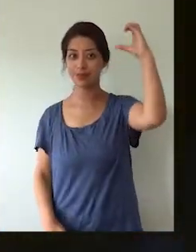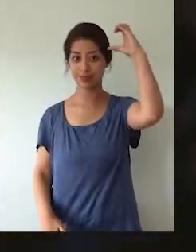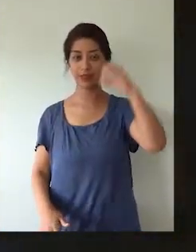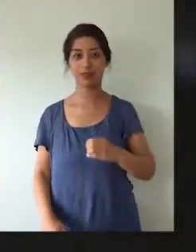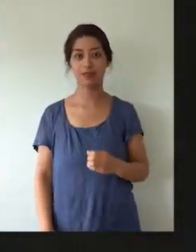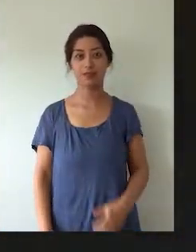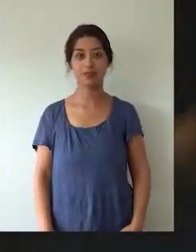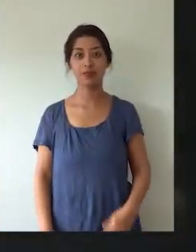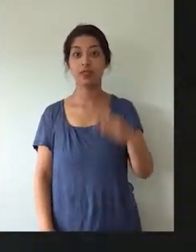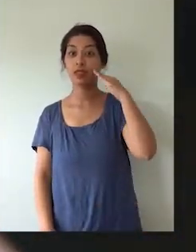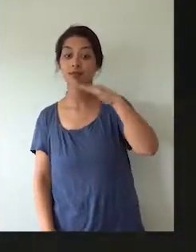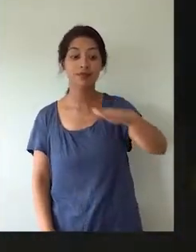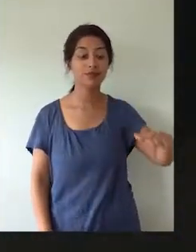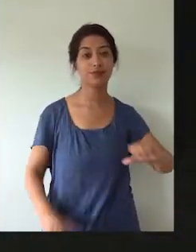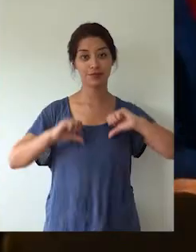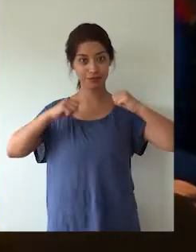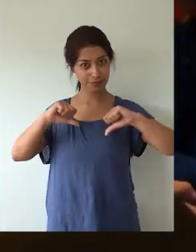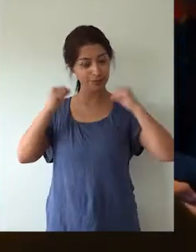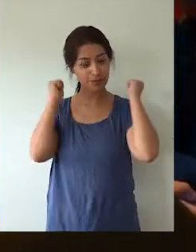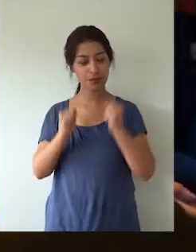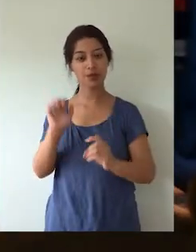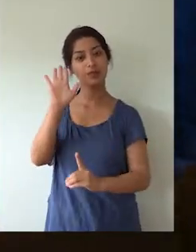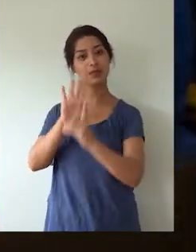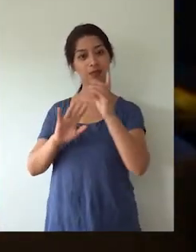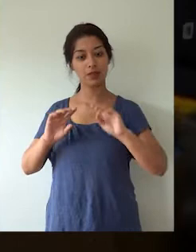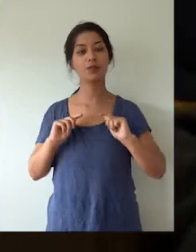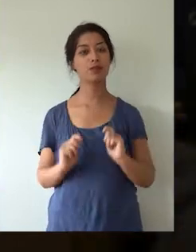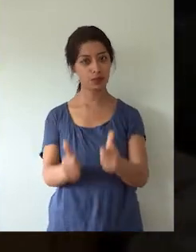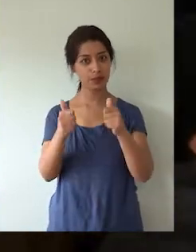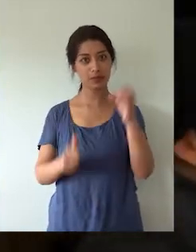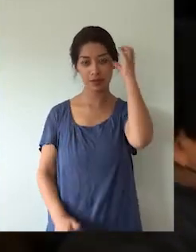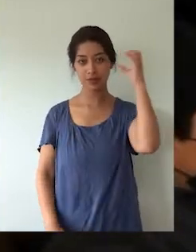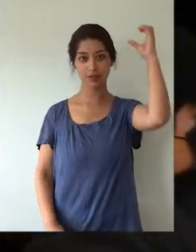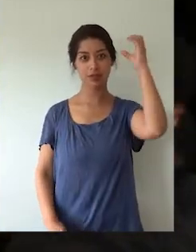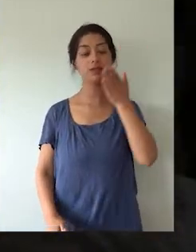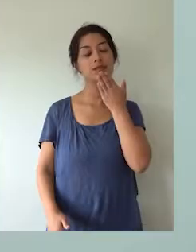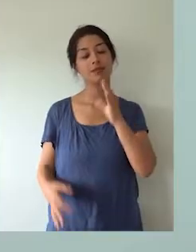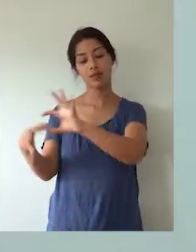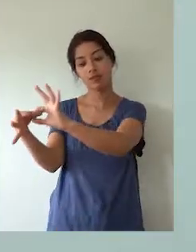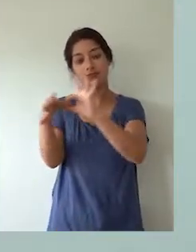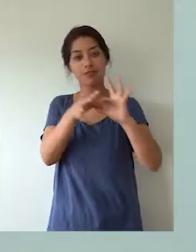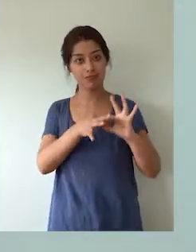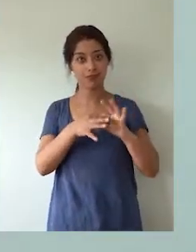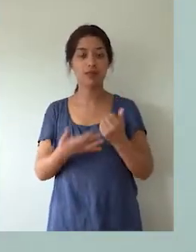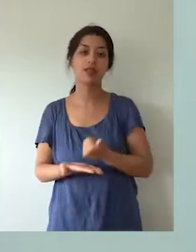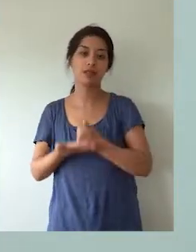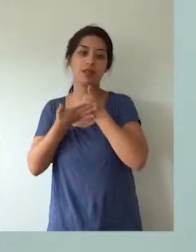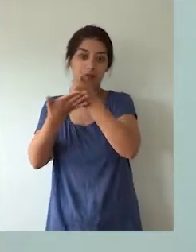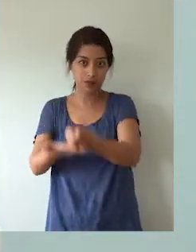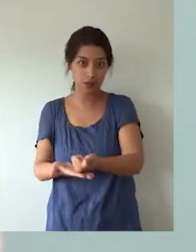niñas y jóvenes participantes puedan desarrollar competencias científicas y competencias transversales que les ayudan, uno, para sus